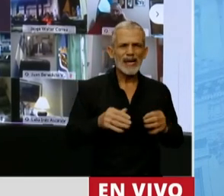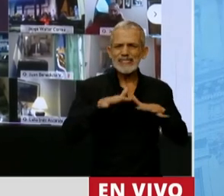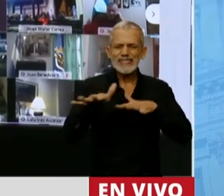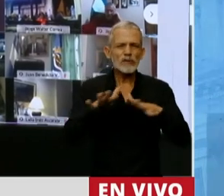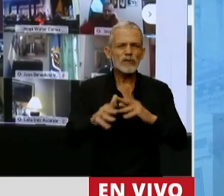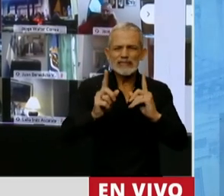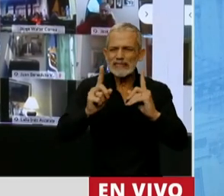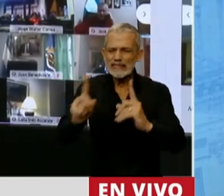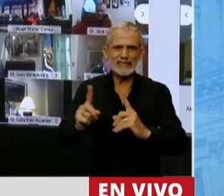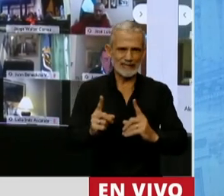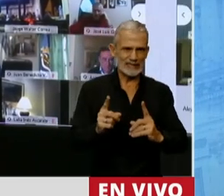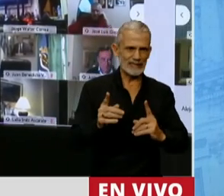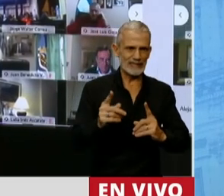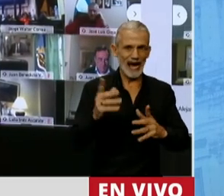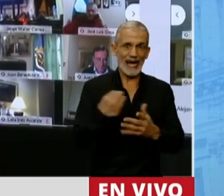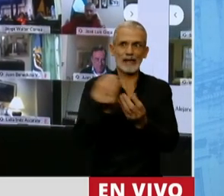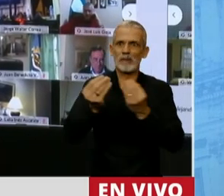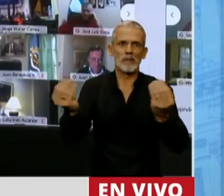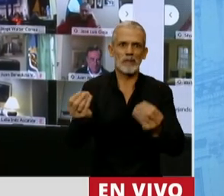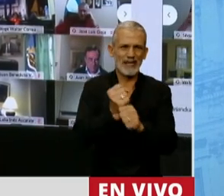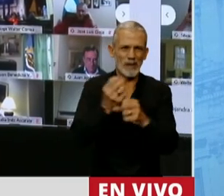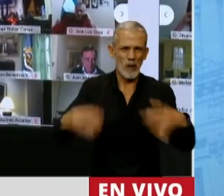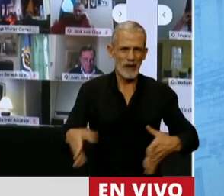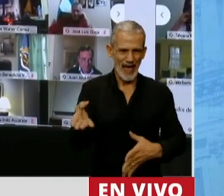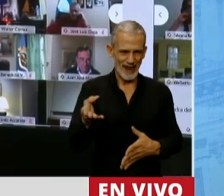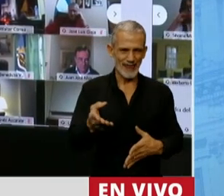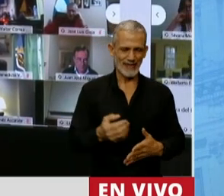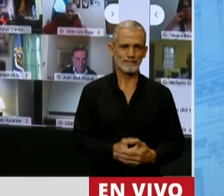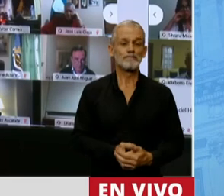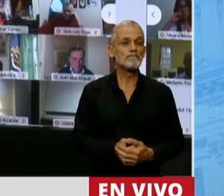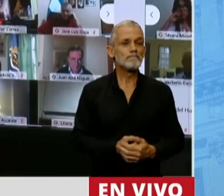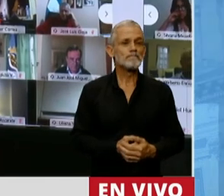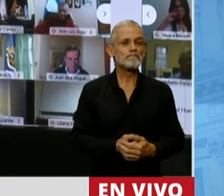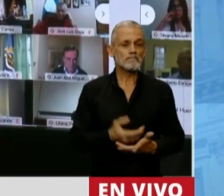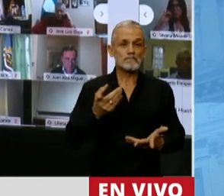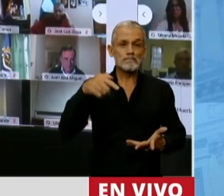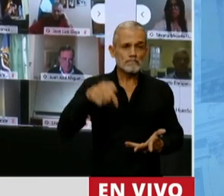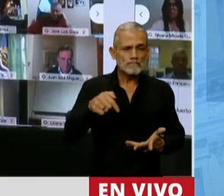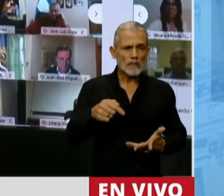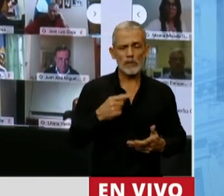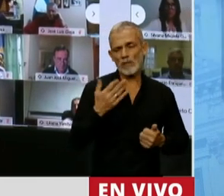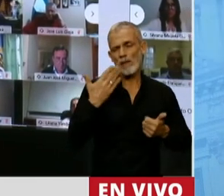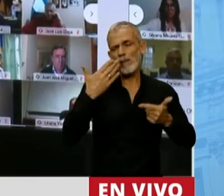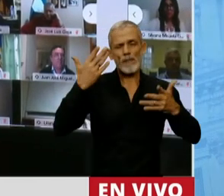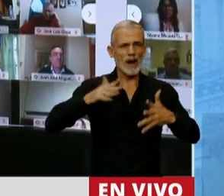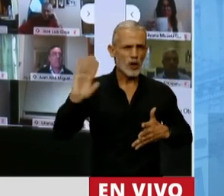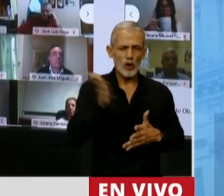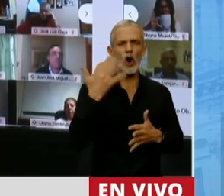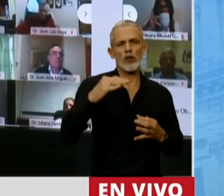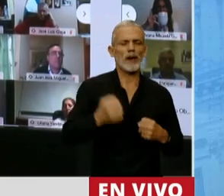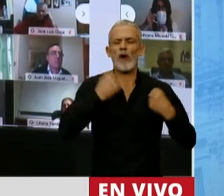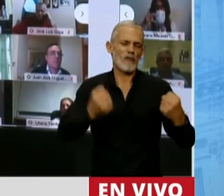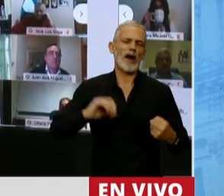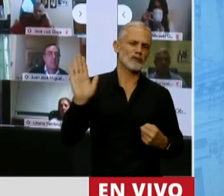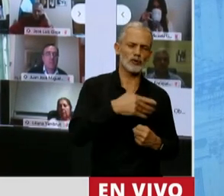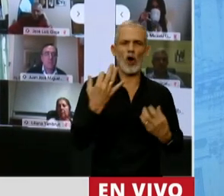miles y miles de argentinos que se están cayendo del sistema. Miren, acá se declama mucho de que todos tenemos que hacer